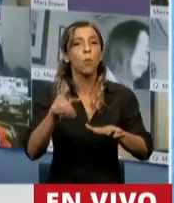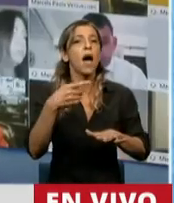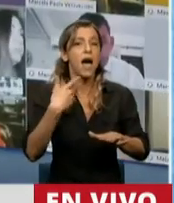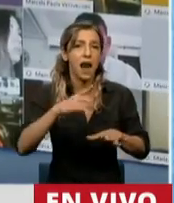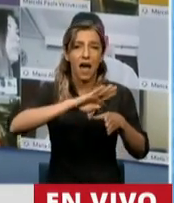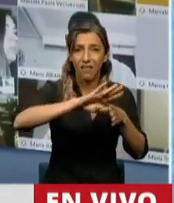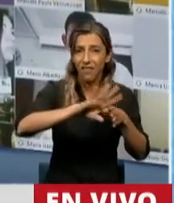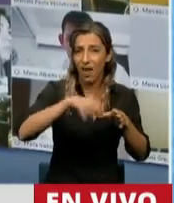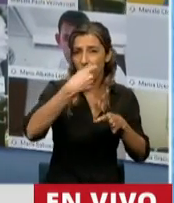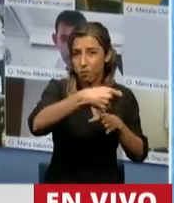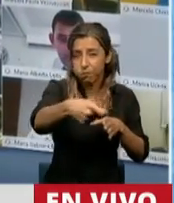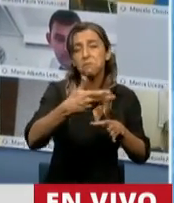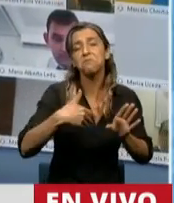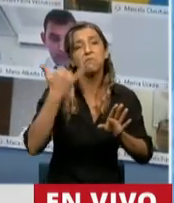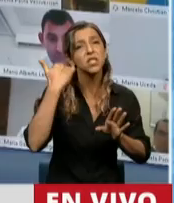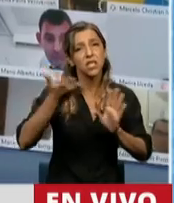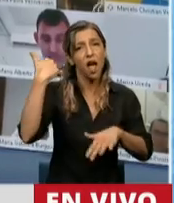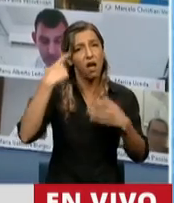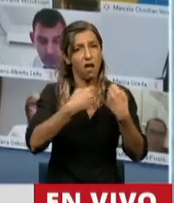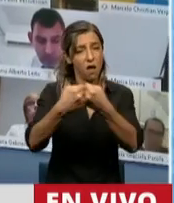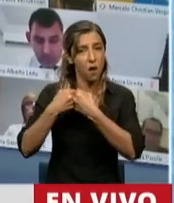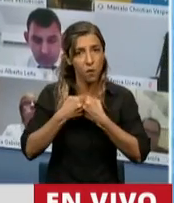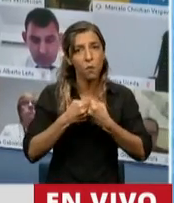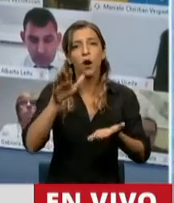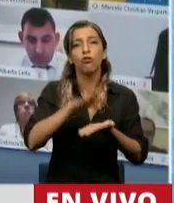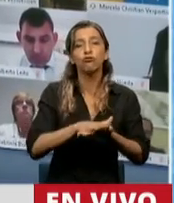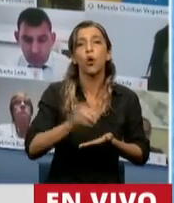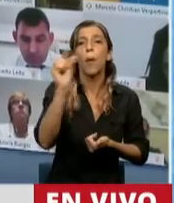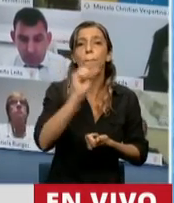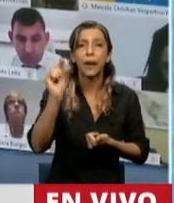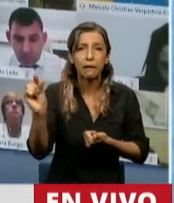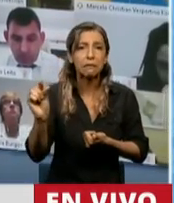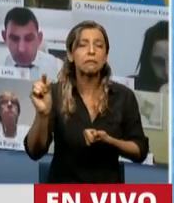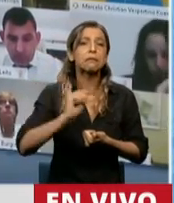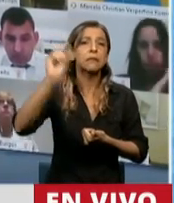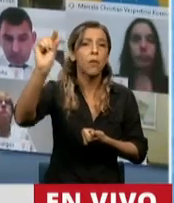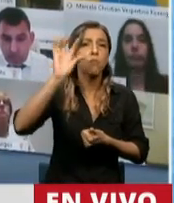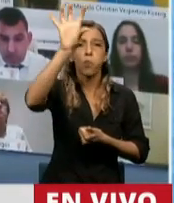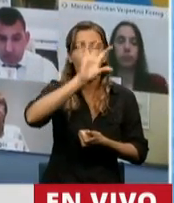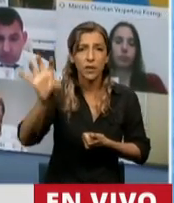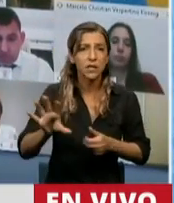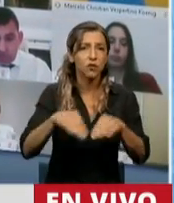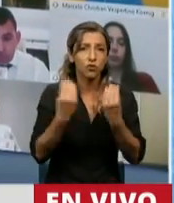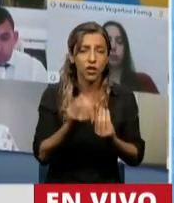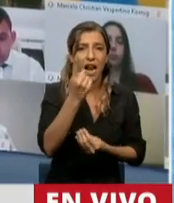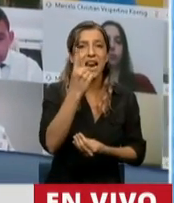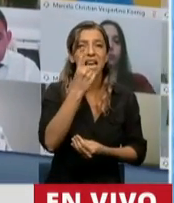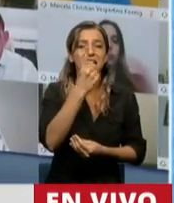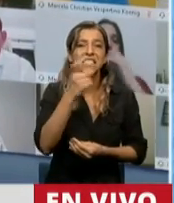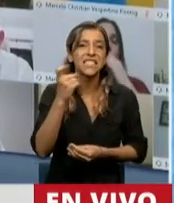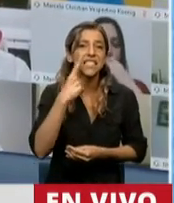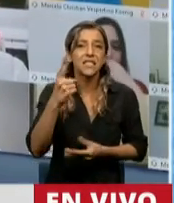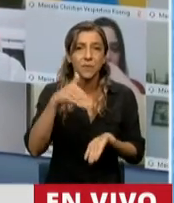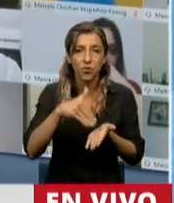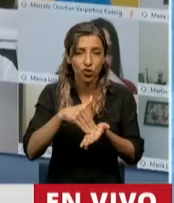garantizado con la redacción que acordamos. El tema de los préstamos a las provincias de 100 mil millones de pesos ya se